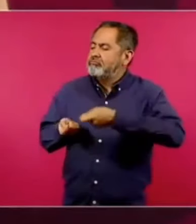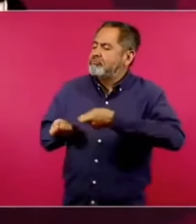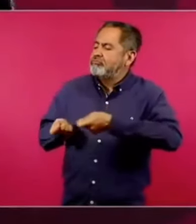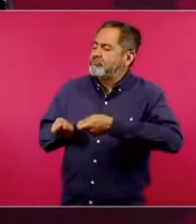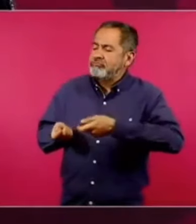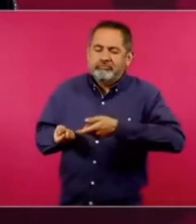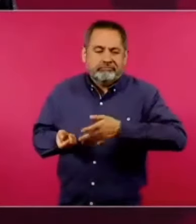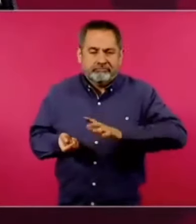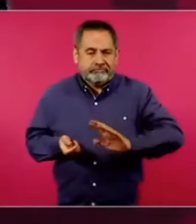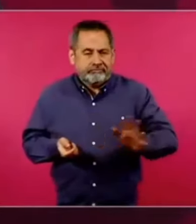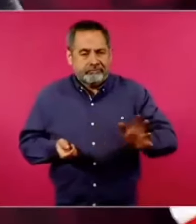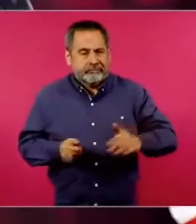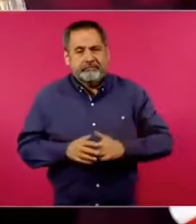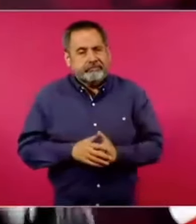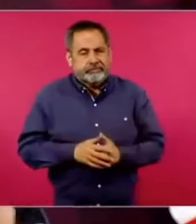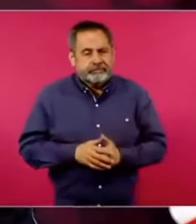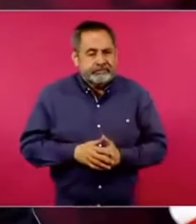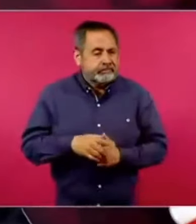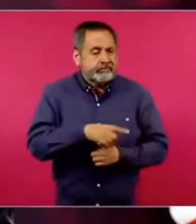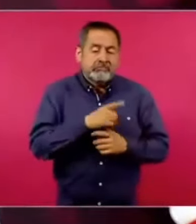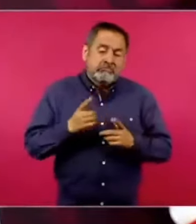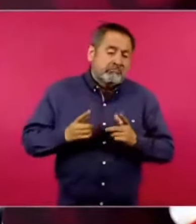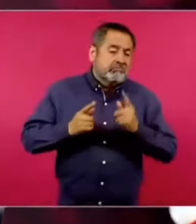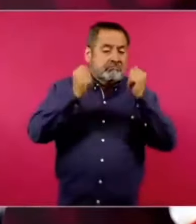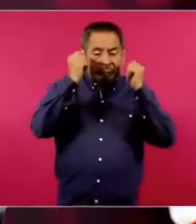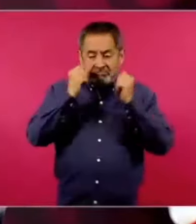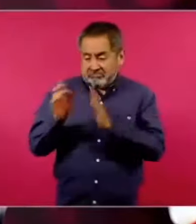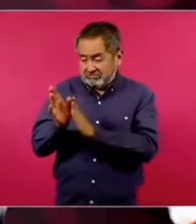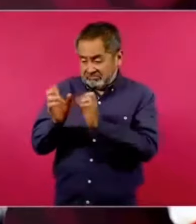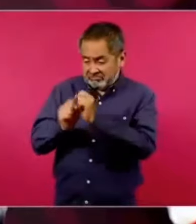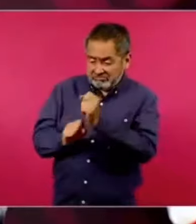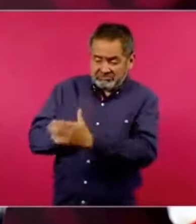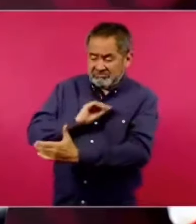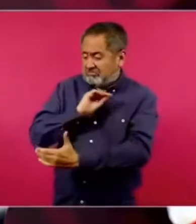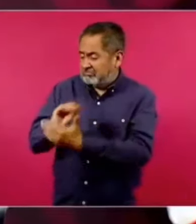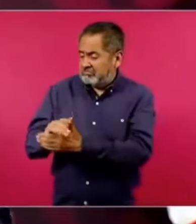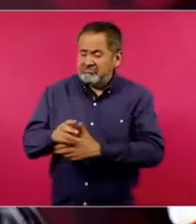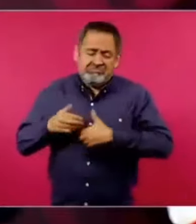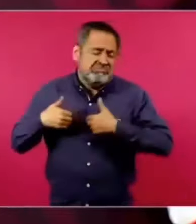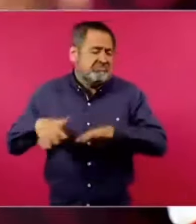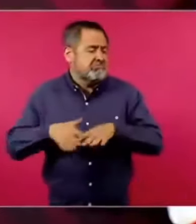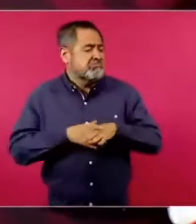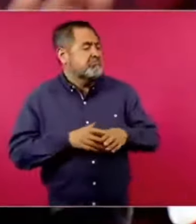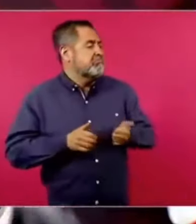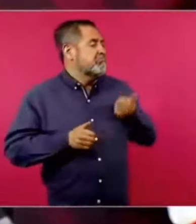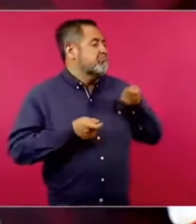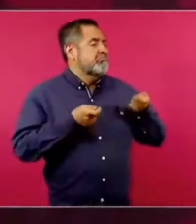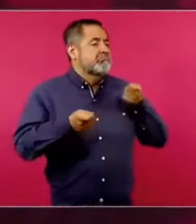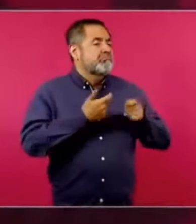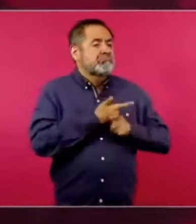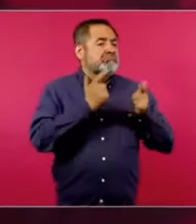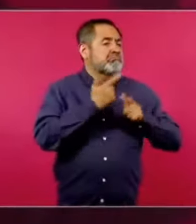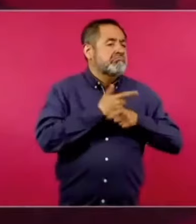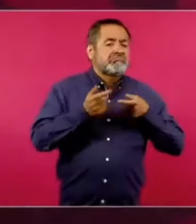violar la soberanía de los países. Es exactamente lo mismo,